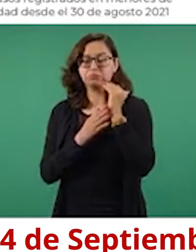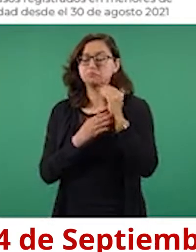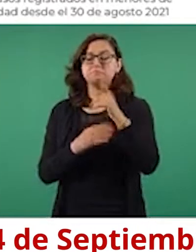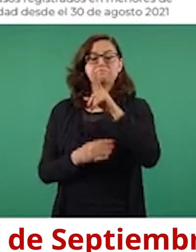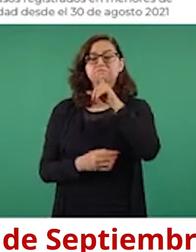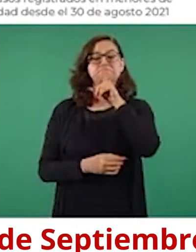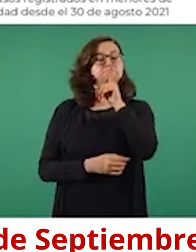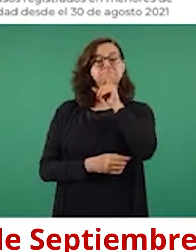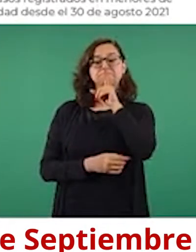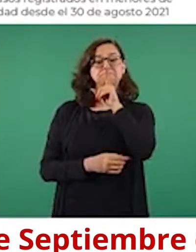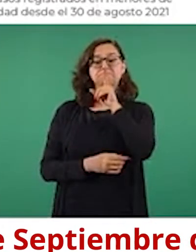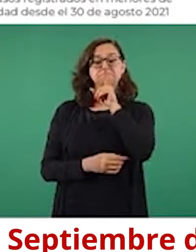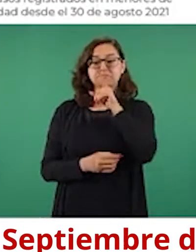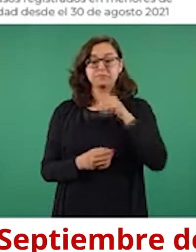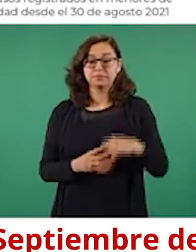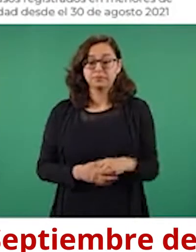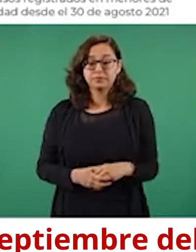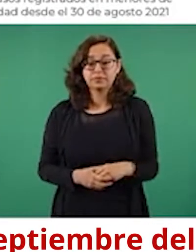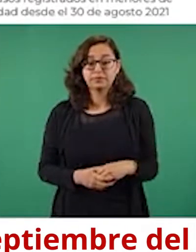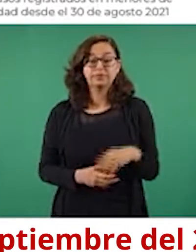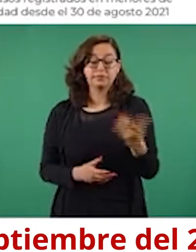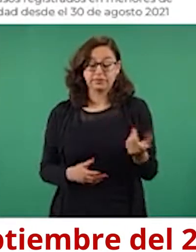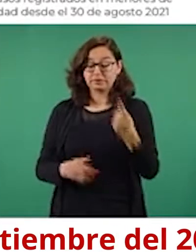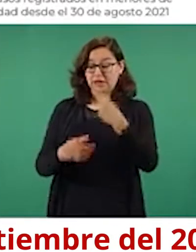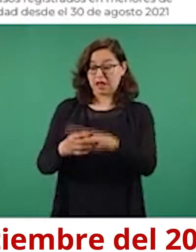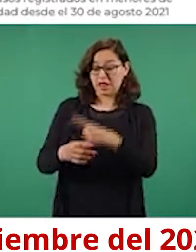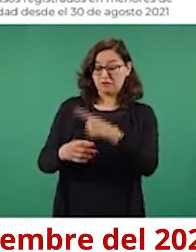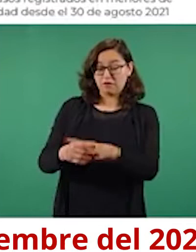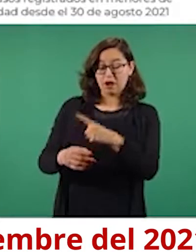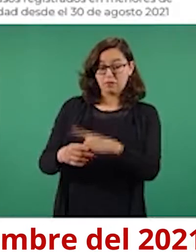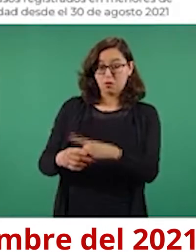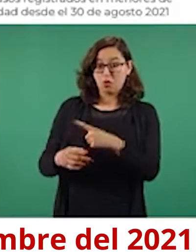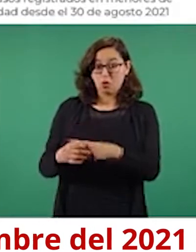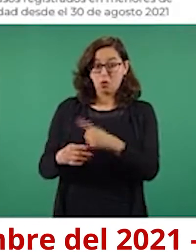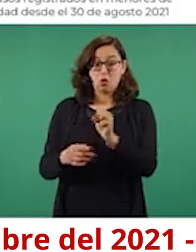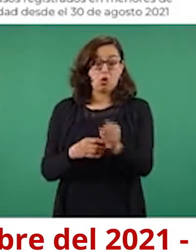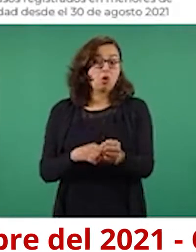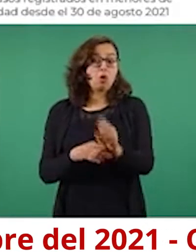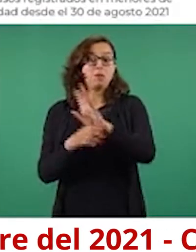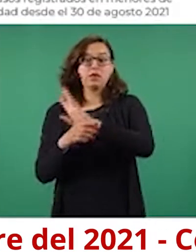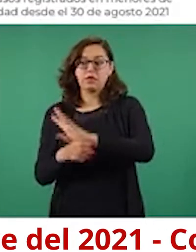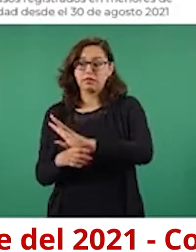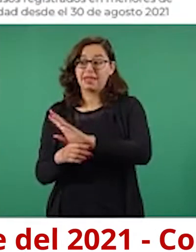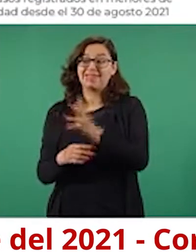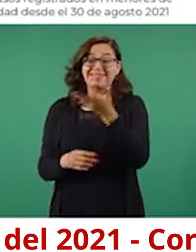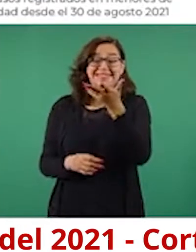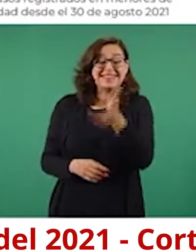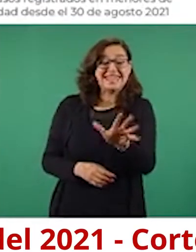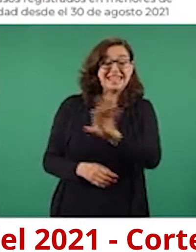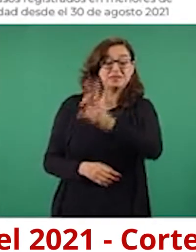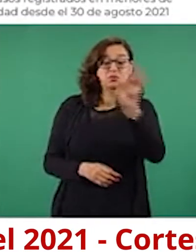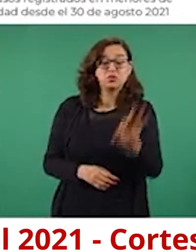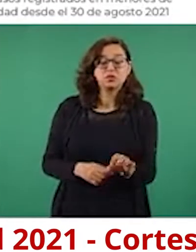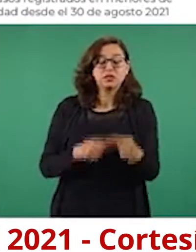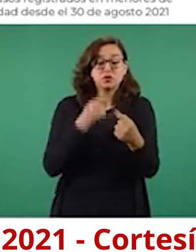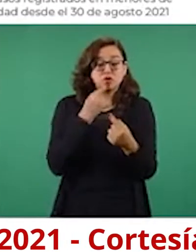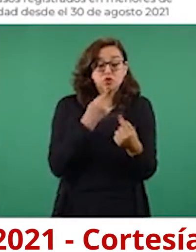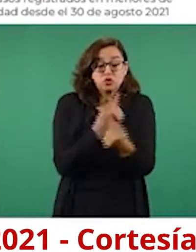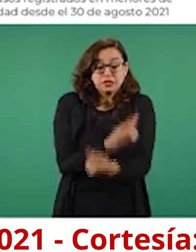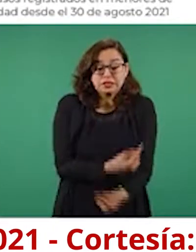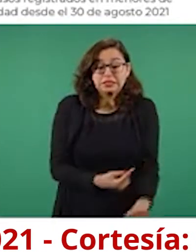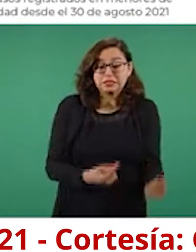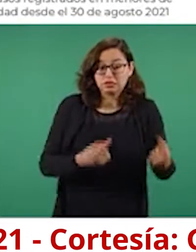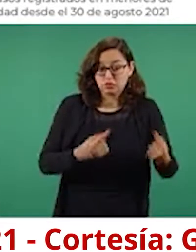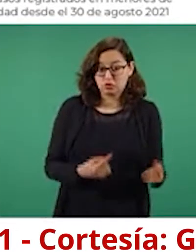10 por ciento de los casos que se registran son en menores de edad y más del 95 por ciento de los casos